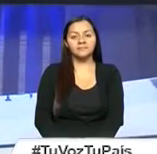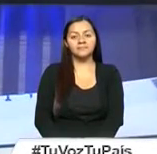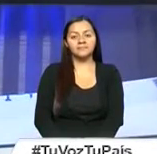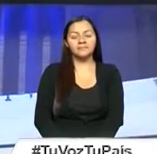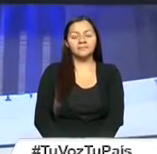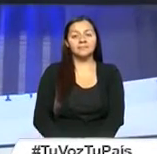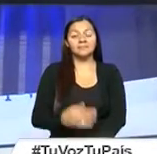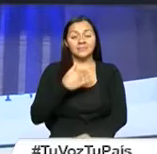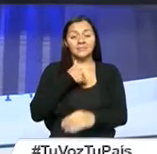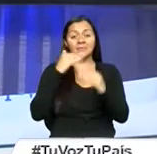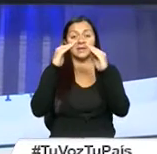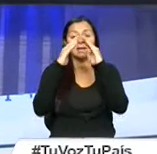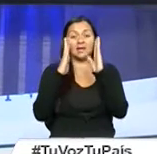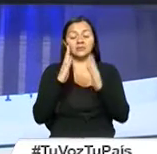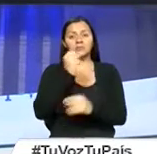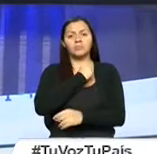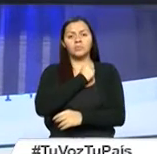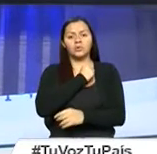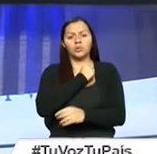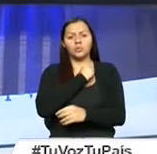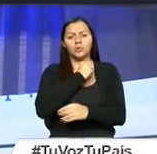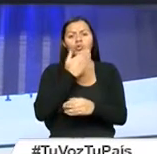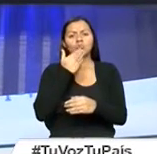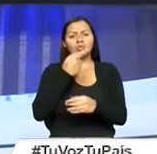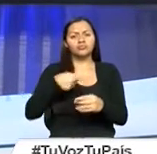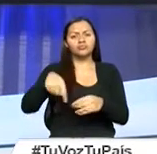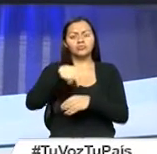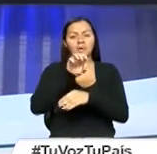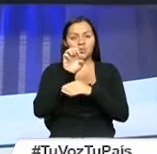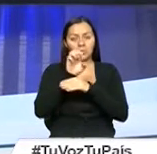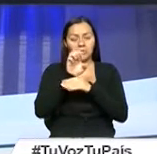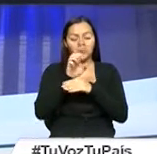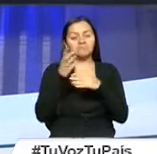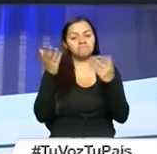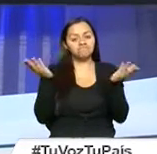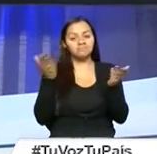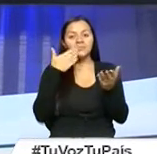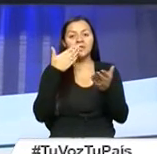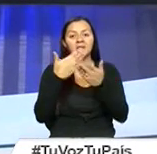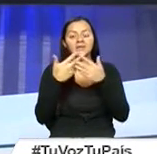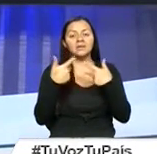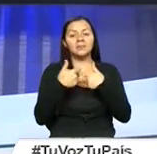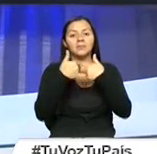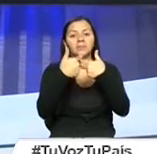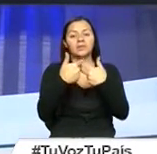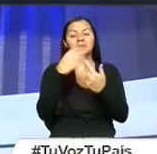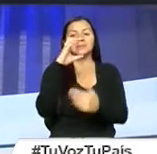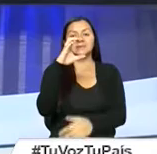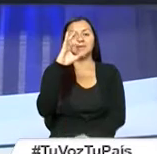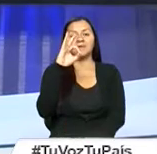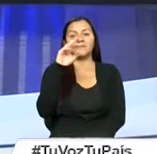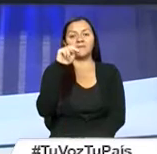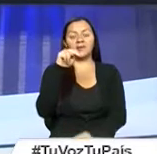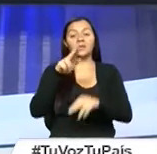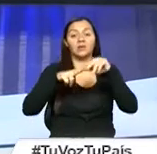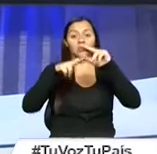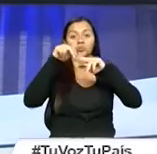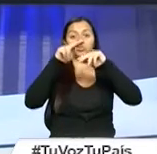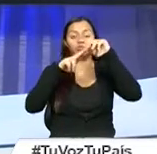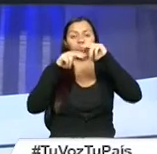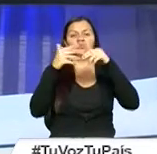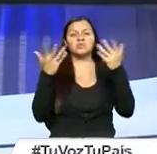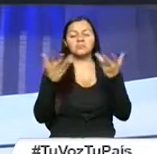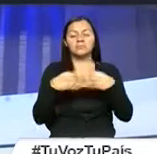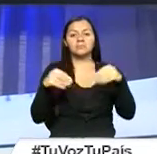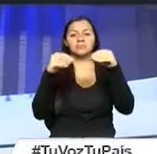de tener una casa propia está cada vez más cerca de los ecuatorianos. Esto gracias a los créditos de CFN Construye, con los